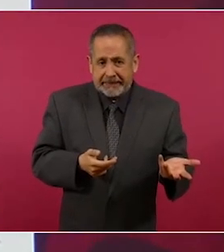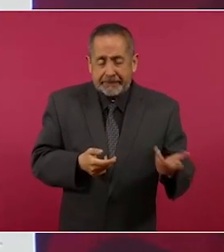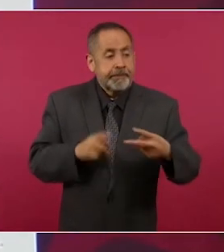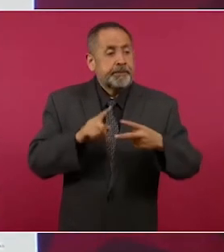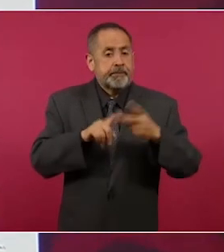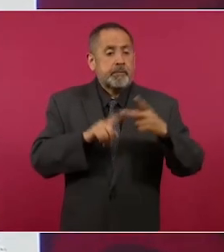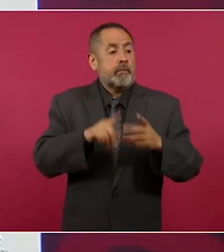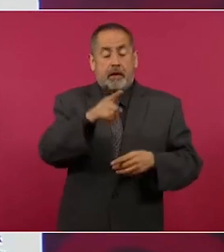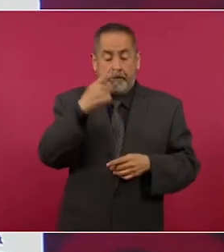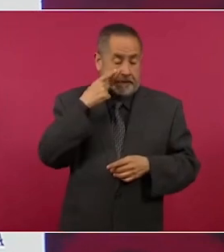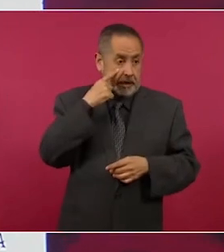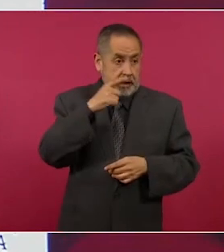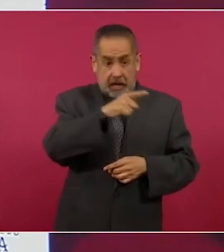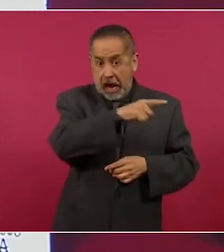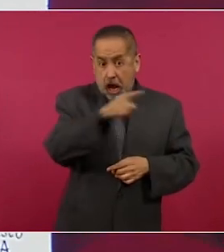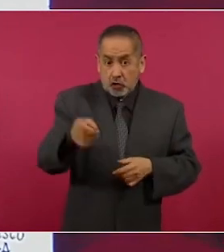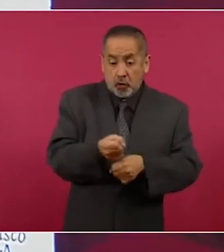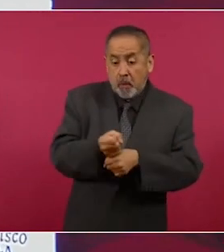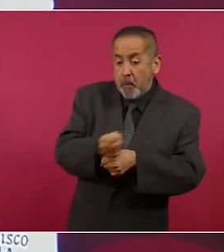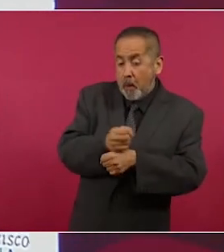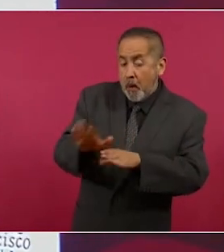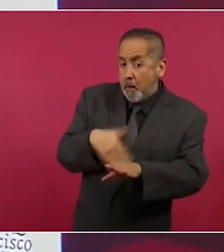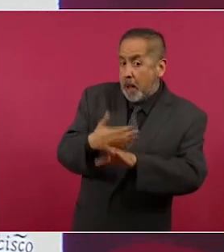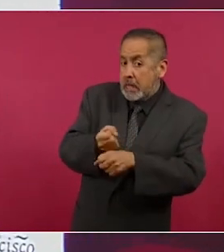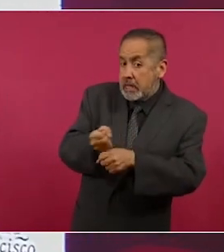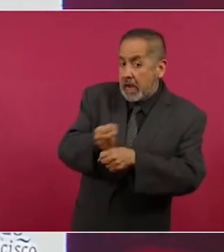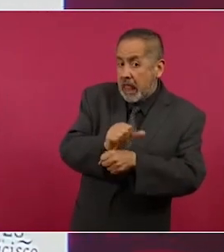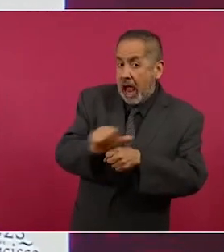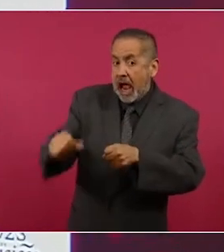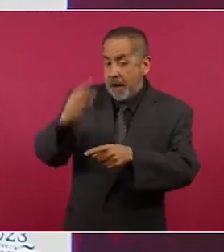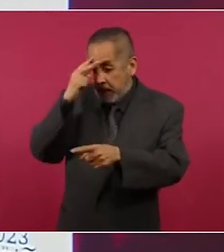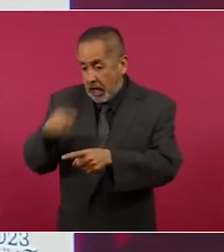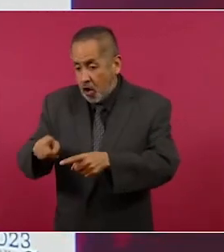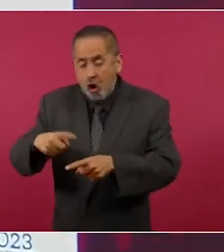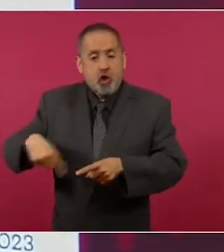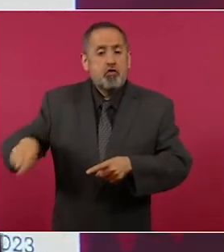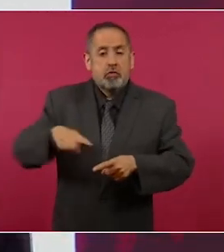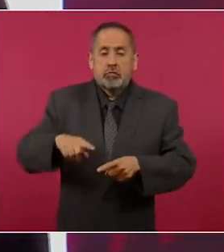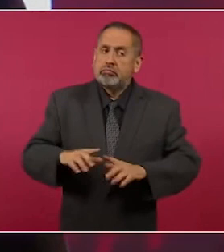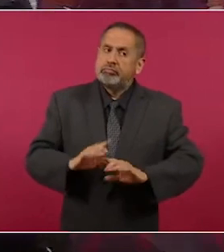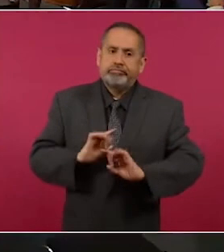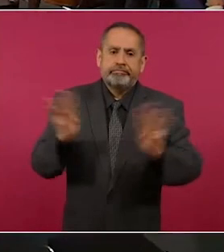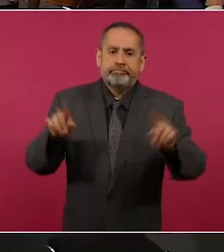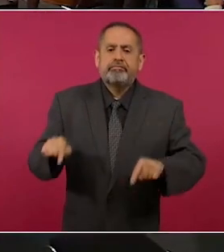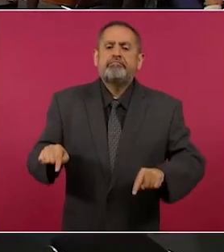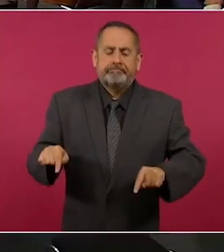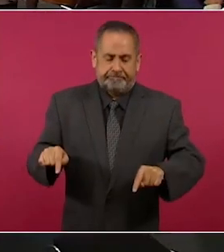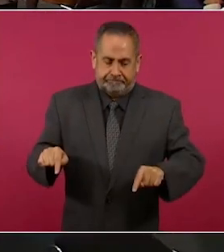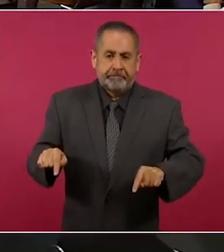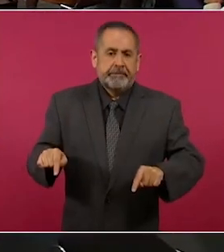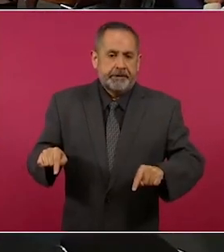si hay maltrato a migrantes y en especial a mexicanos, nosotros vamos